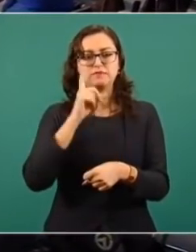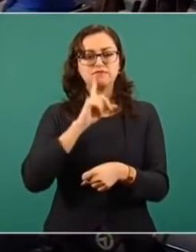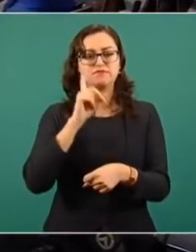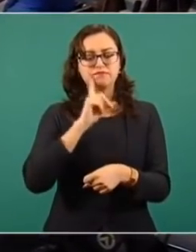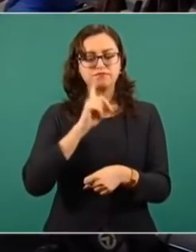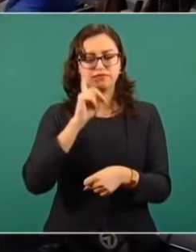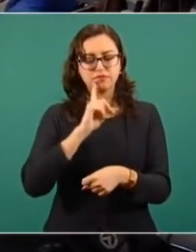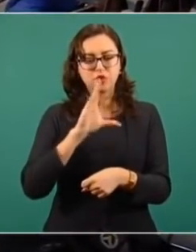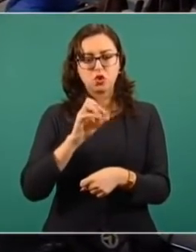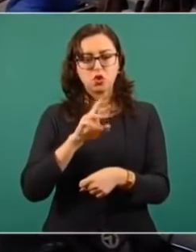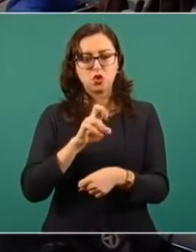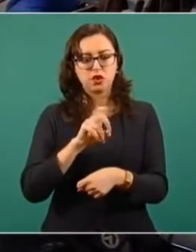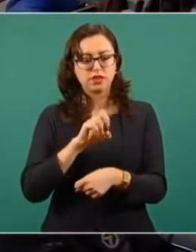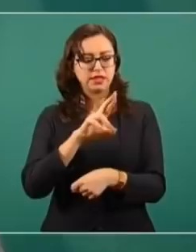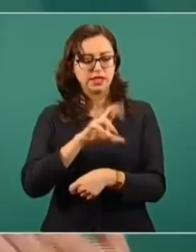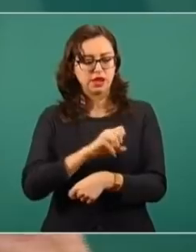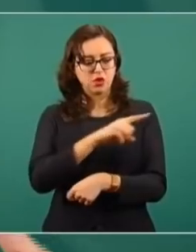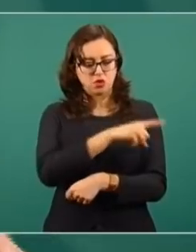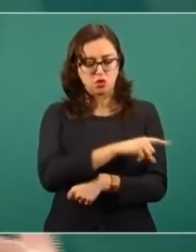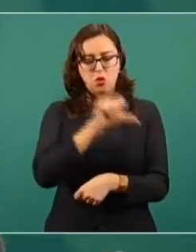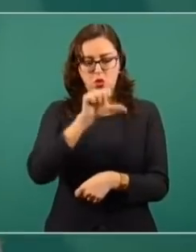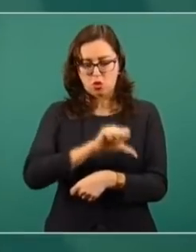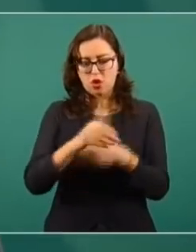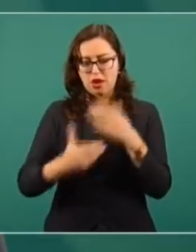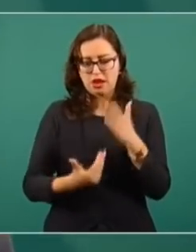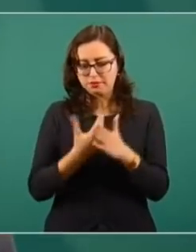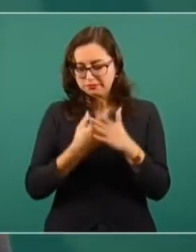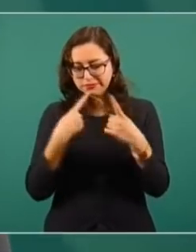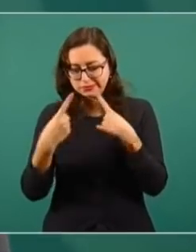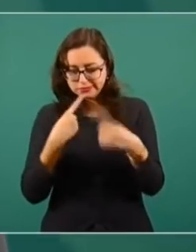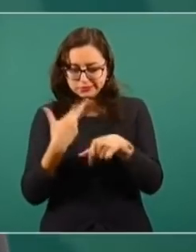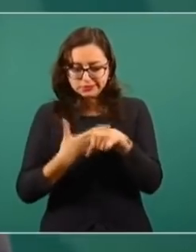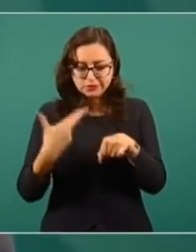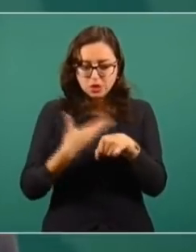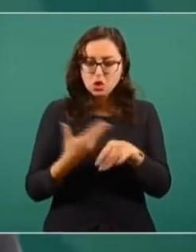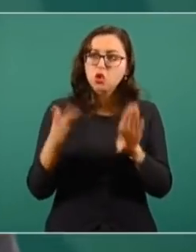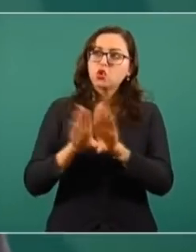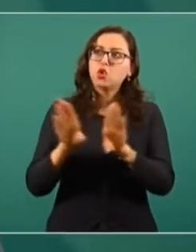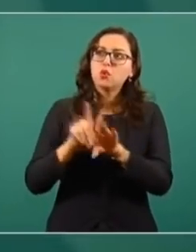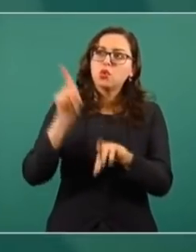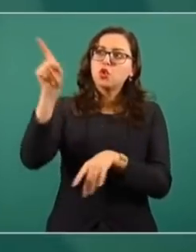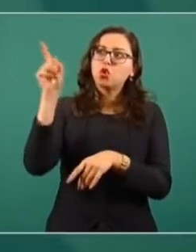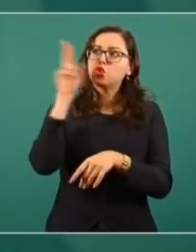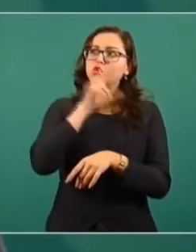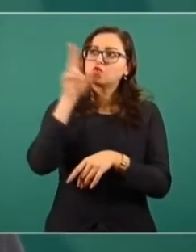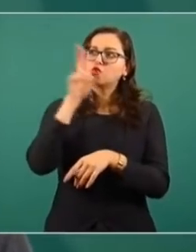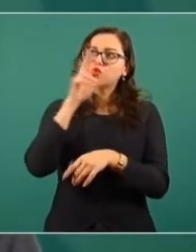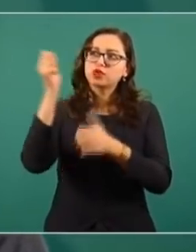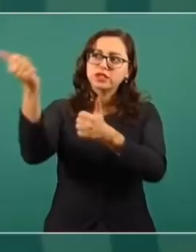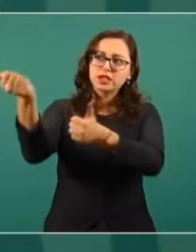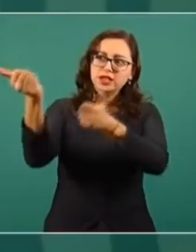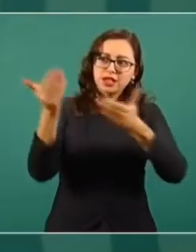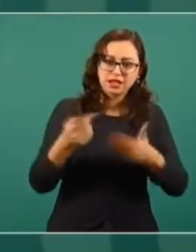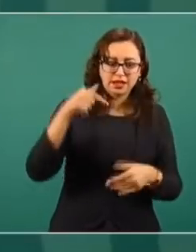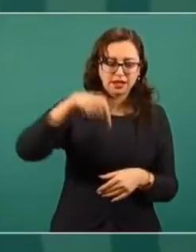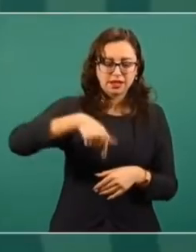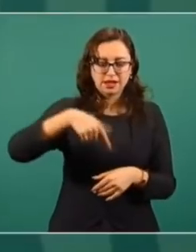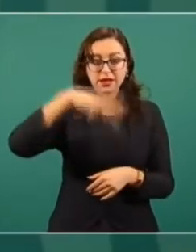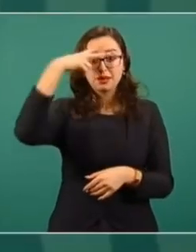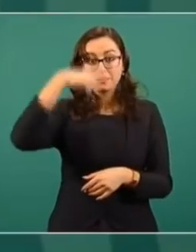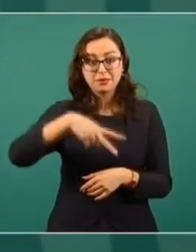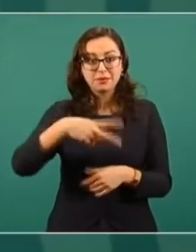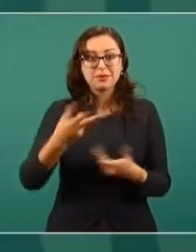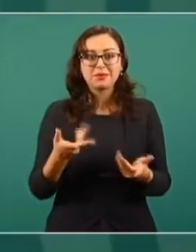ya se establece la logística para el transporte. Ahorita estamos viendo todos los aspectos técnicos. Recuerden que una